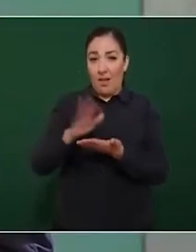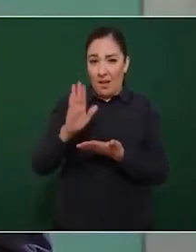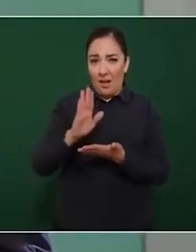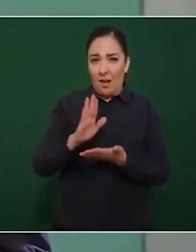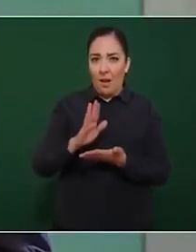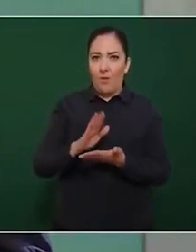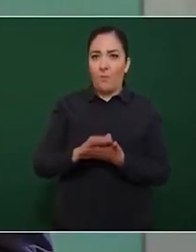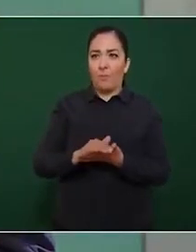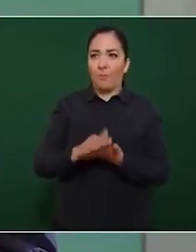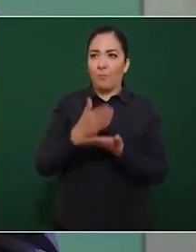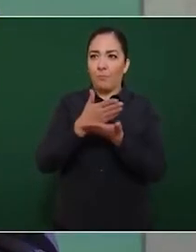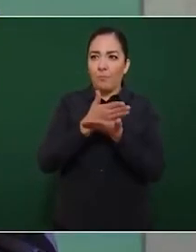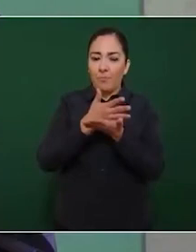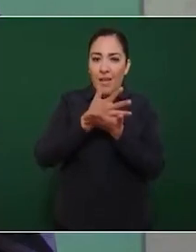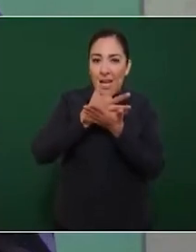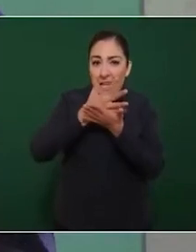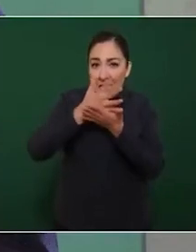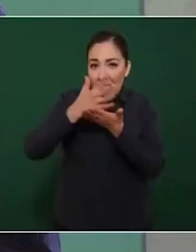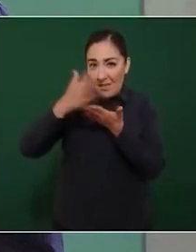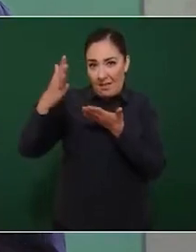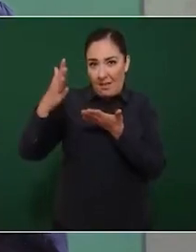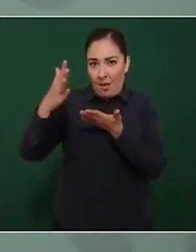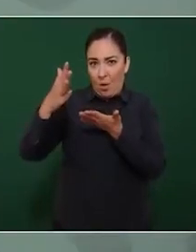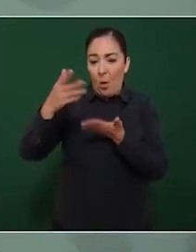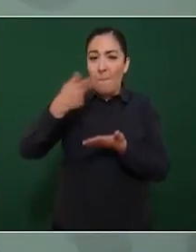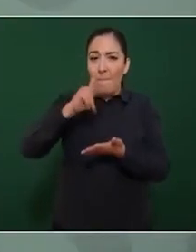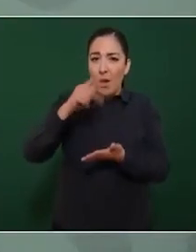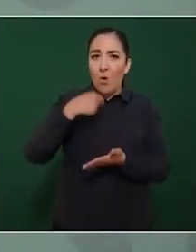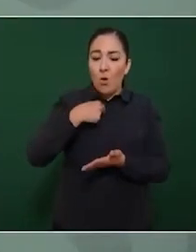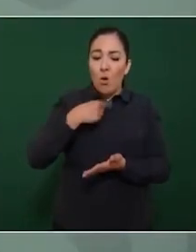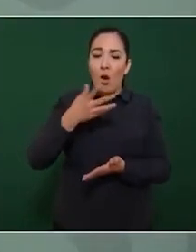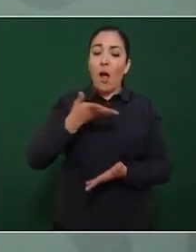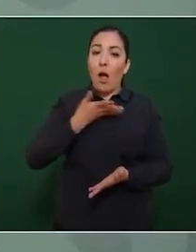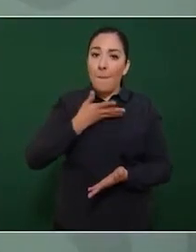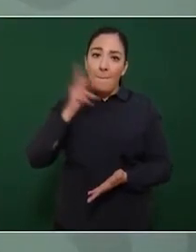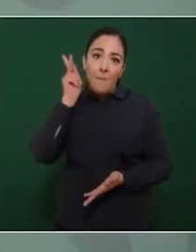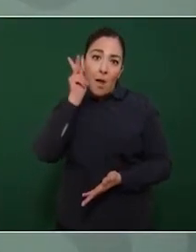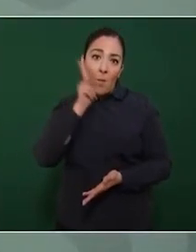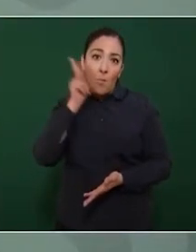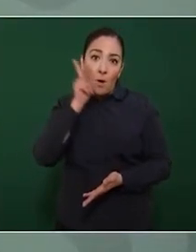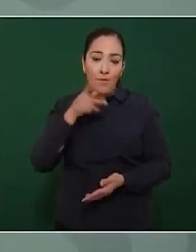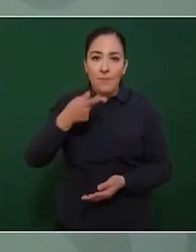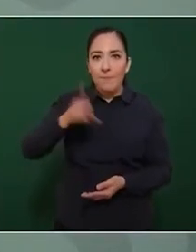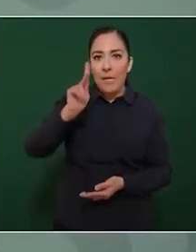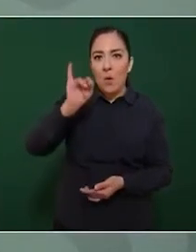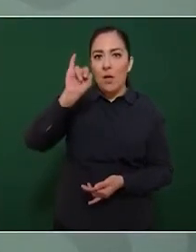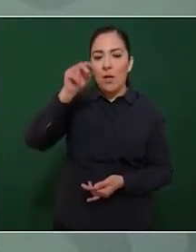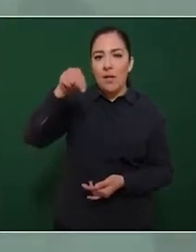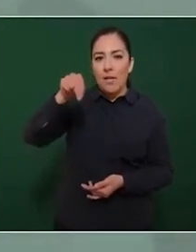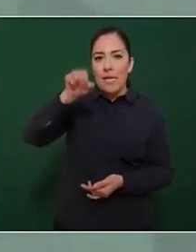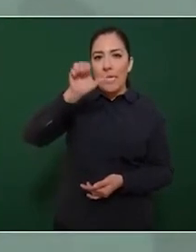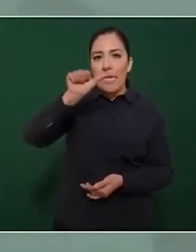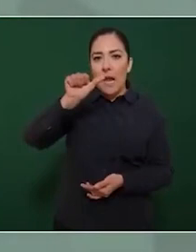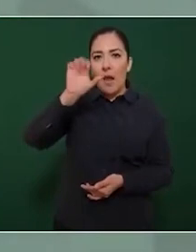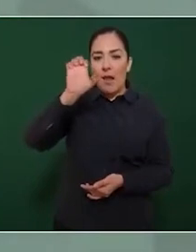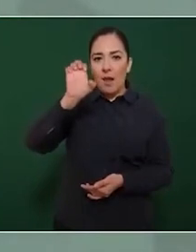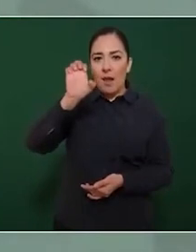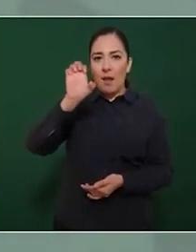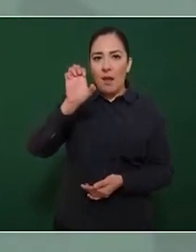entonces tengo las pruebas nada más que el INAI no me permite